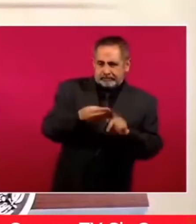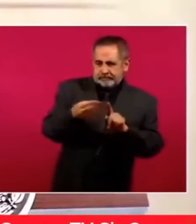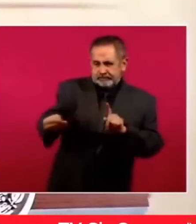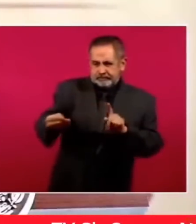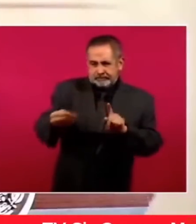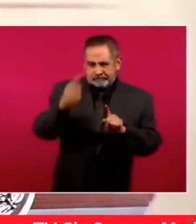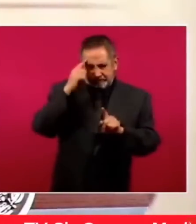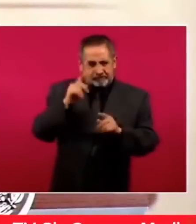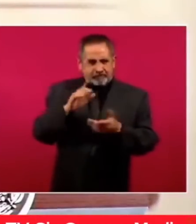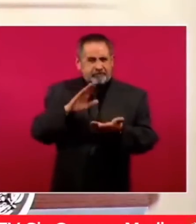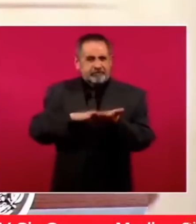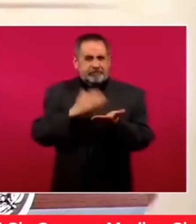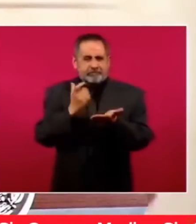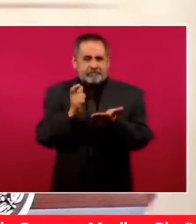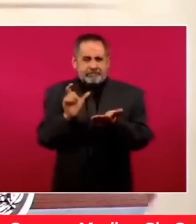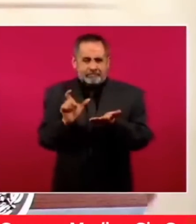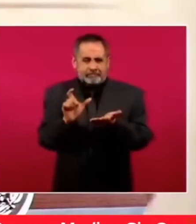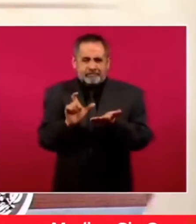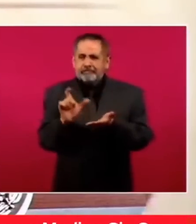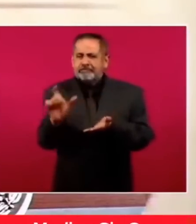su credencial del PAN,